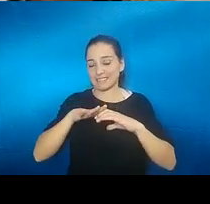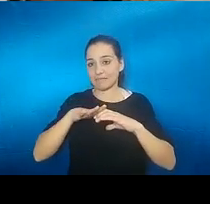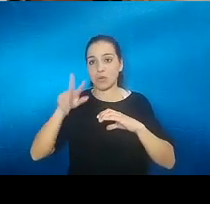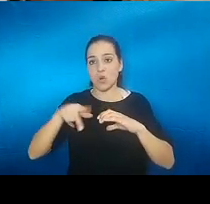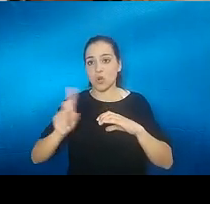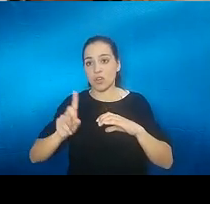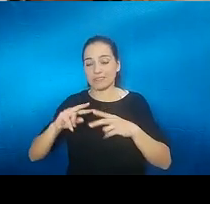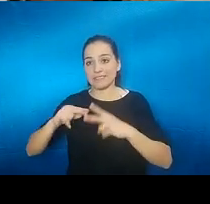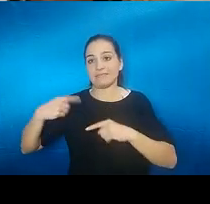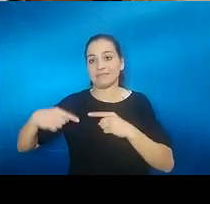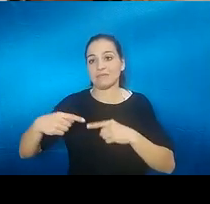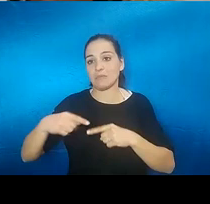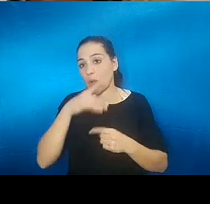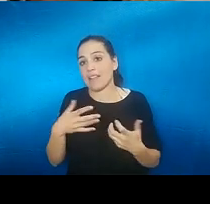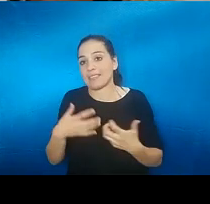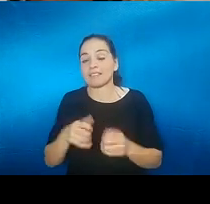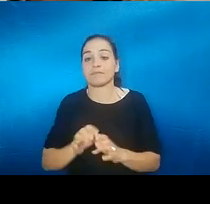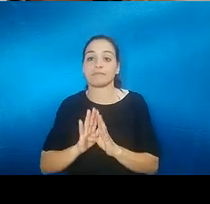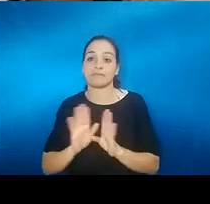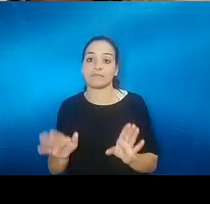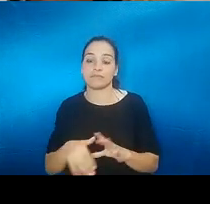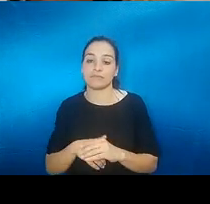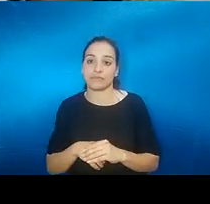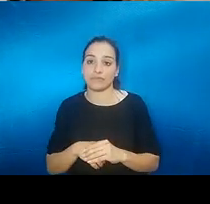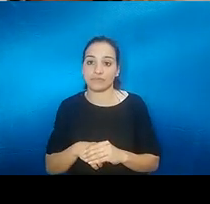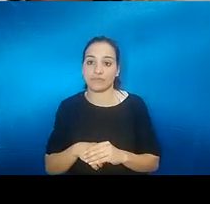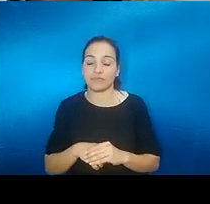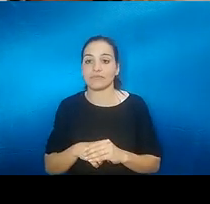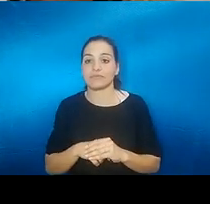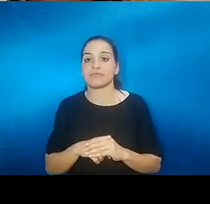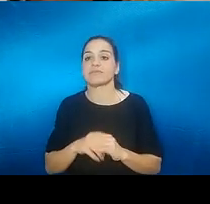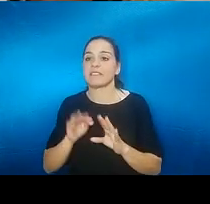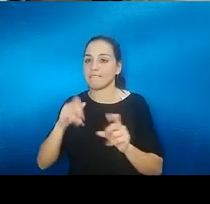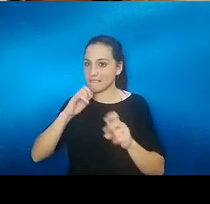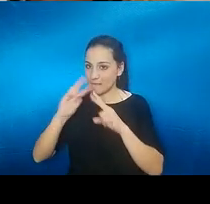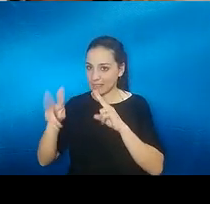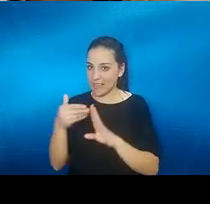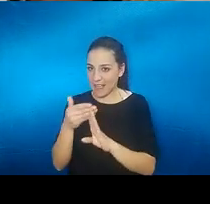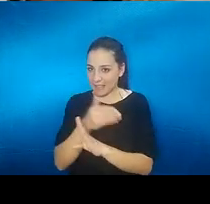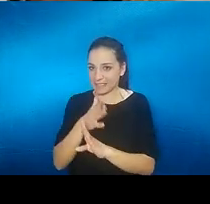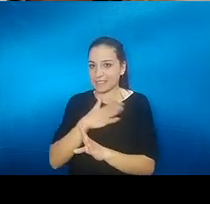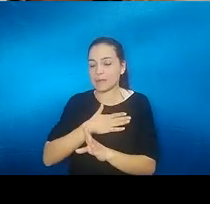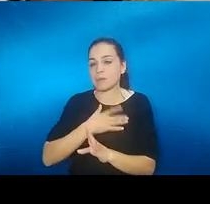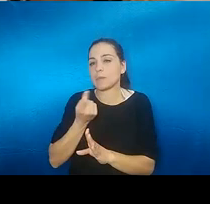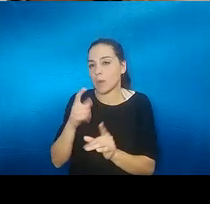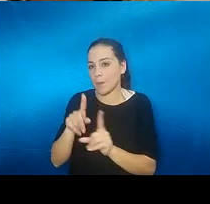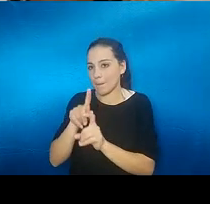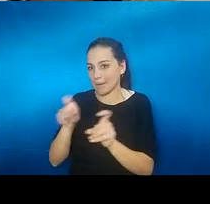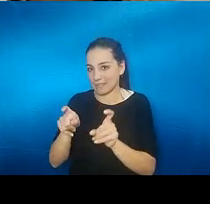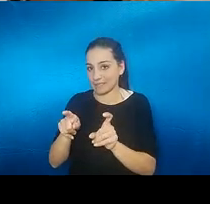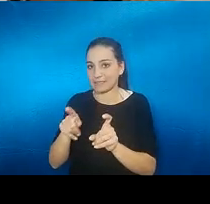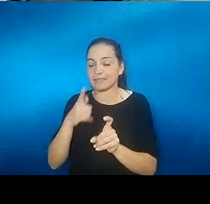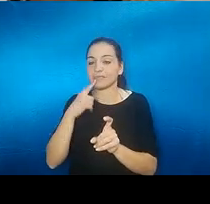y nada más antes de responderte Luisa te voy a hacer una pequeña pregunta la primera vez que tú te